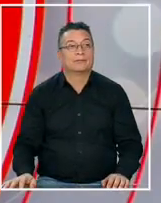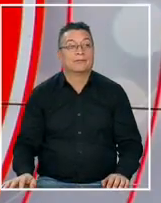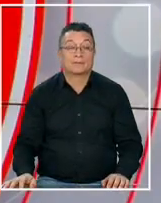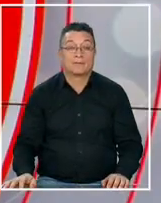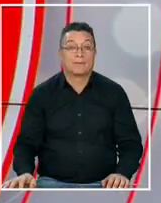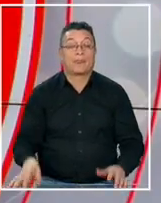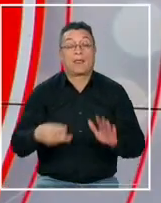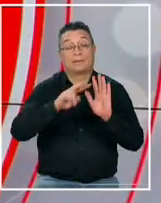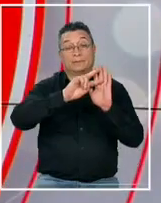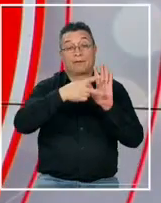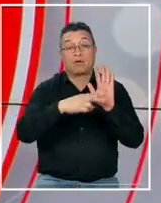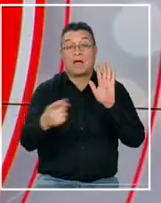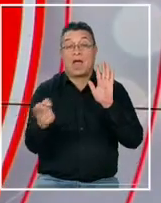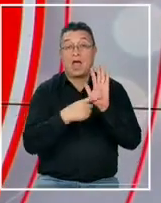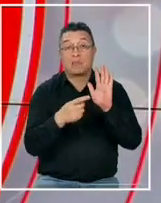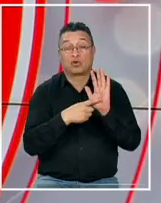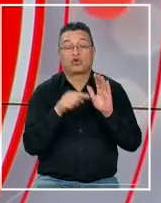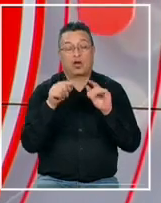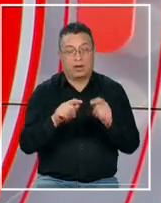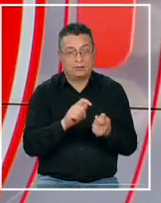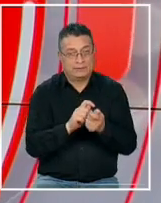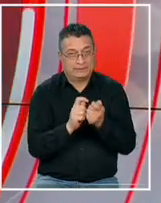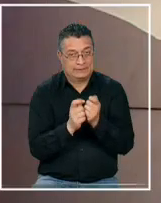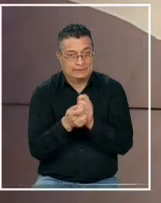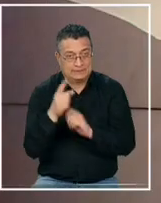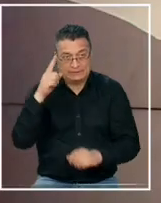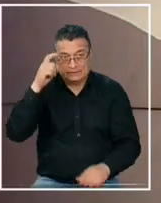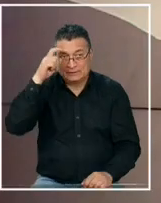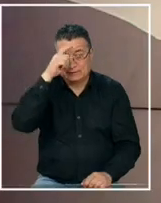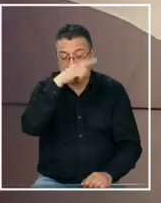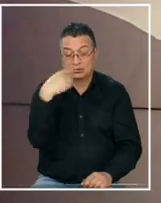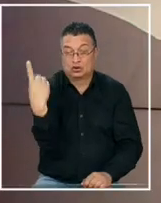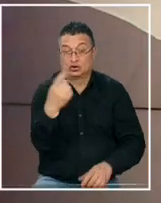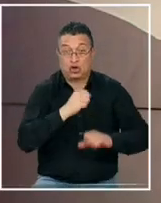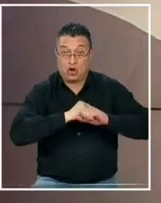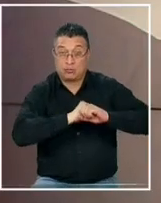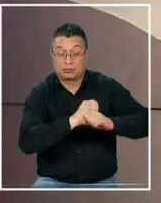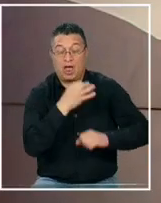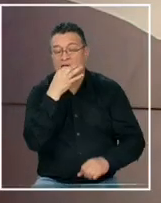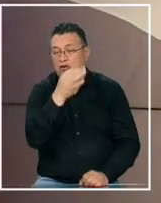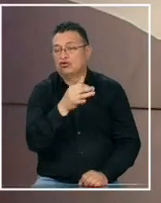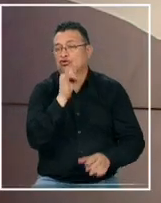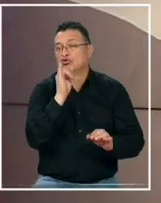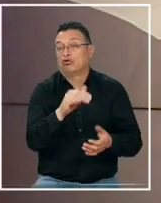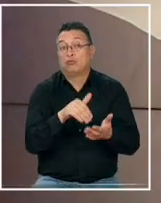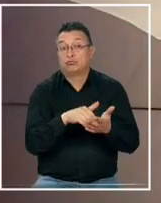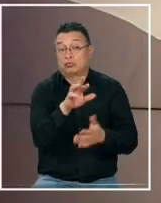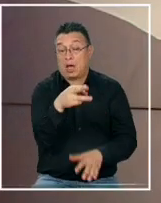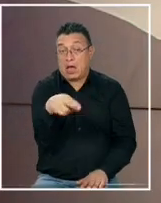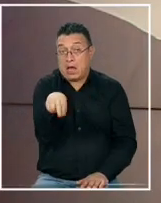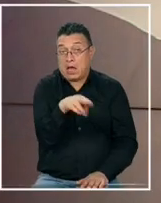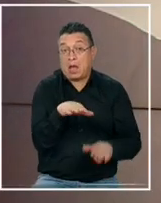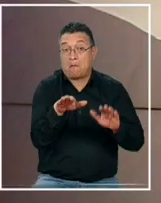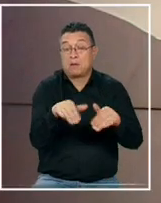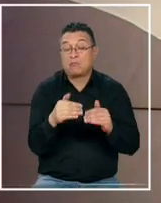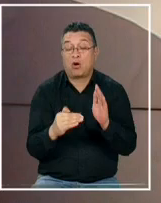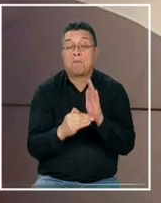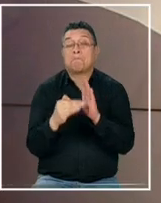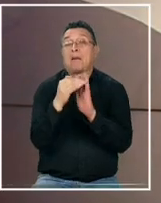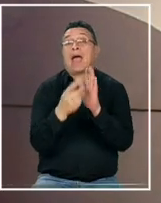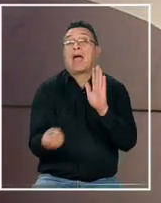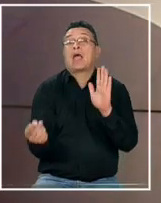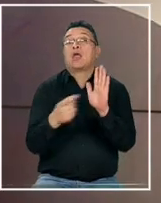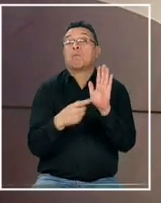la reforma tributaria comenzó a transitar un complejo camino luego que la oposición advertiera su rechazo si se insiste por ejemplo con el aumento de